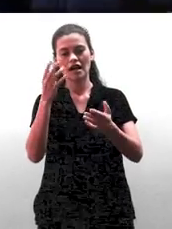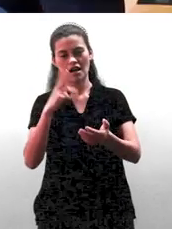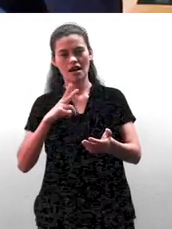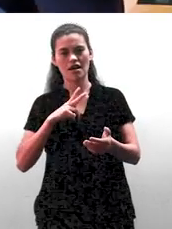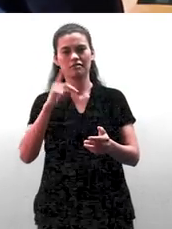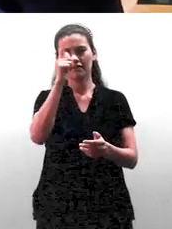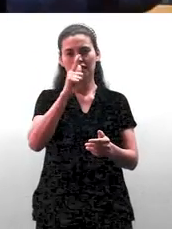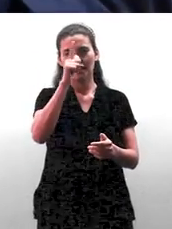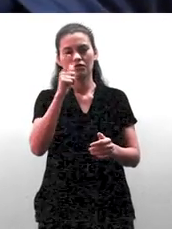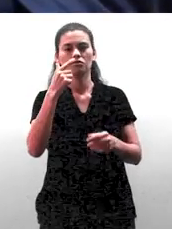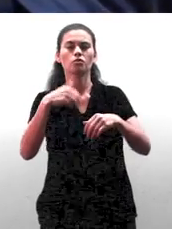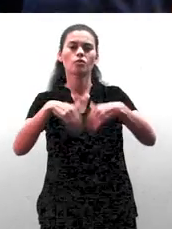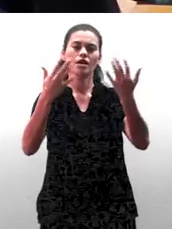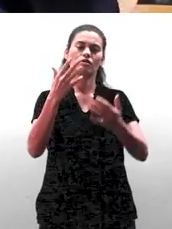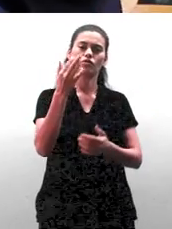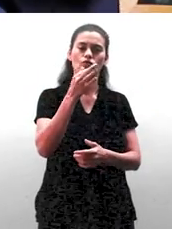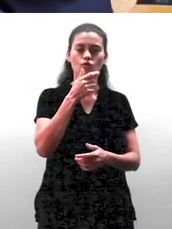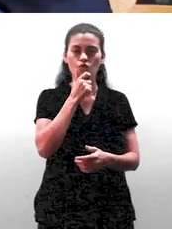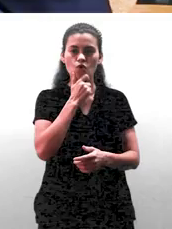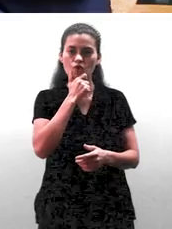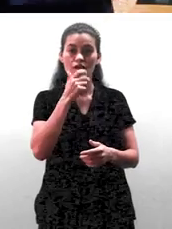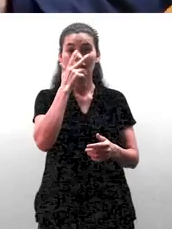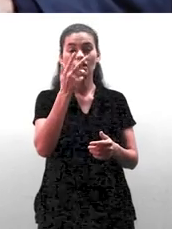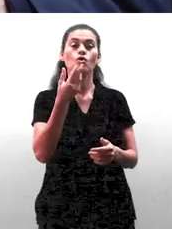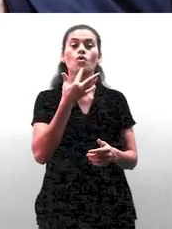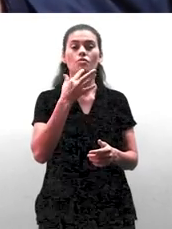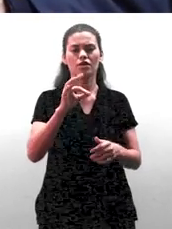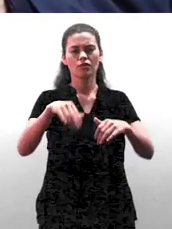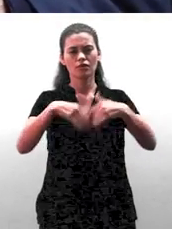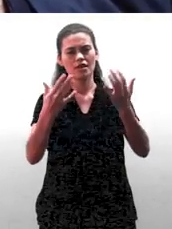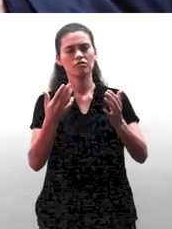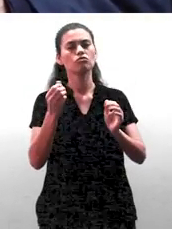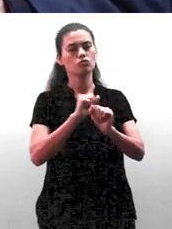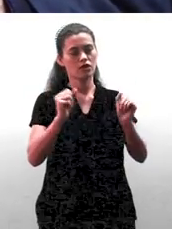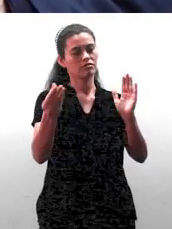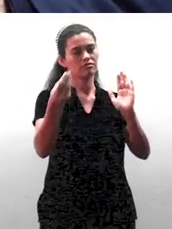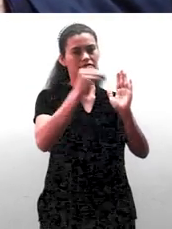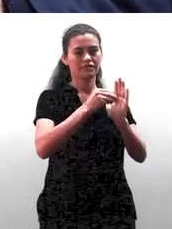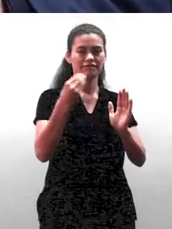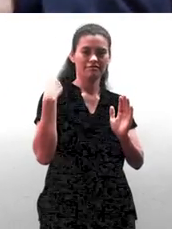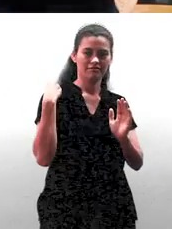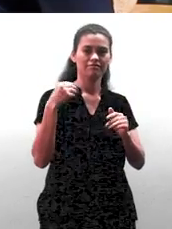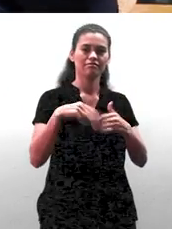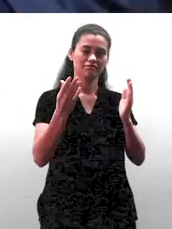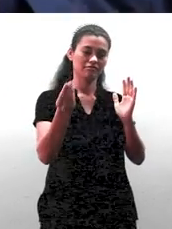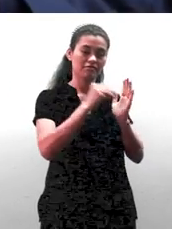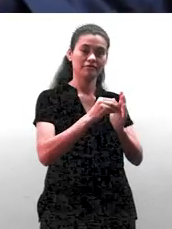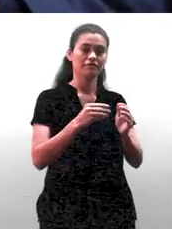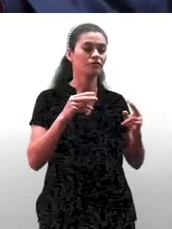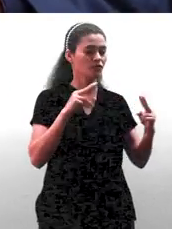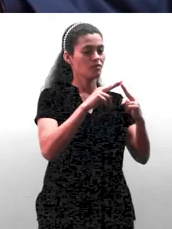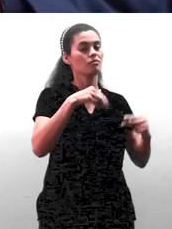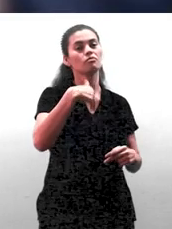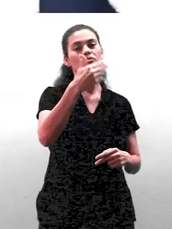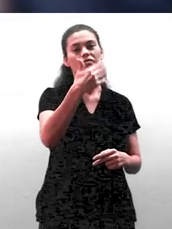Paraguay. Alguna consulta, alguna duda, alguna propuesta que tengan para hacernos a nosotros de temas a tratar, también vamos a recibirla con mucho gusto. Nos vamos a encontrar en la próxima